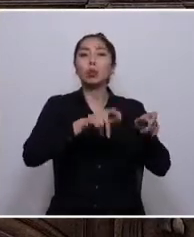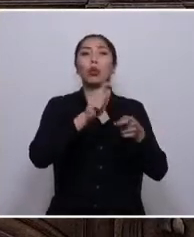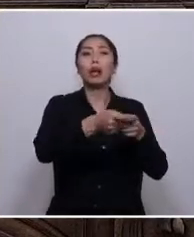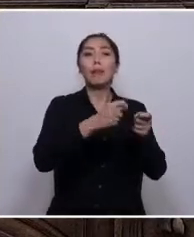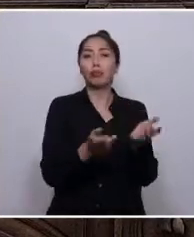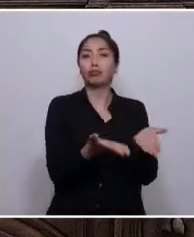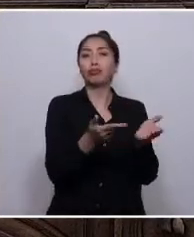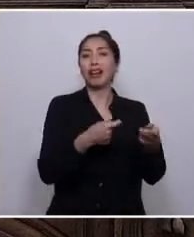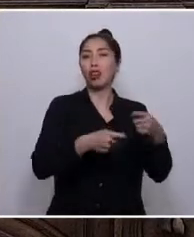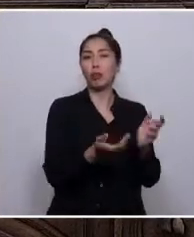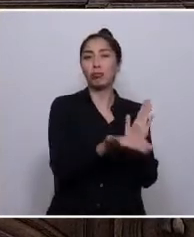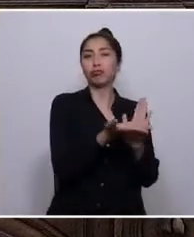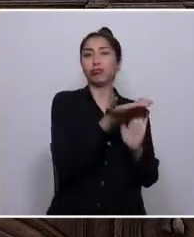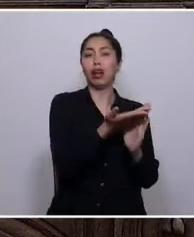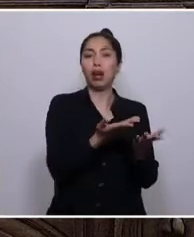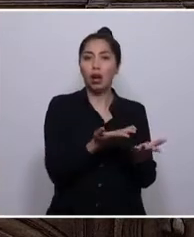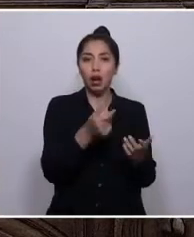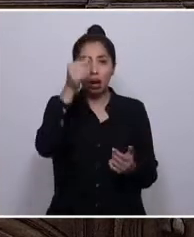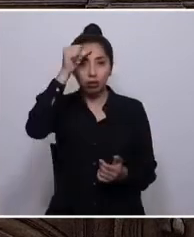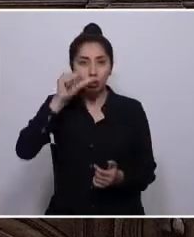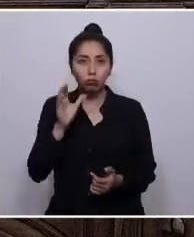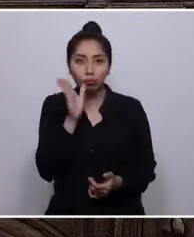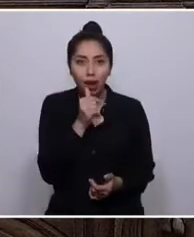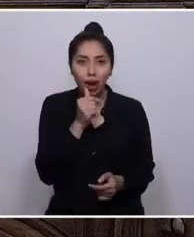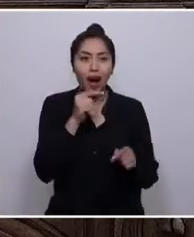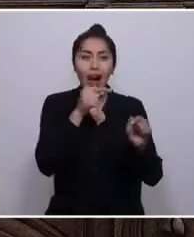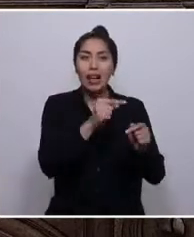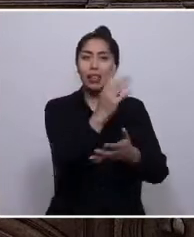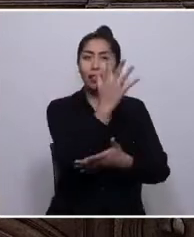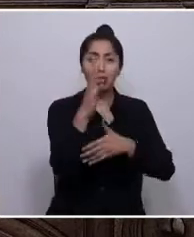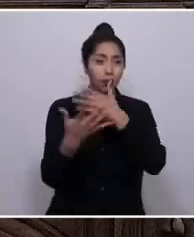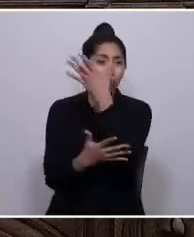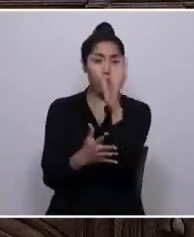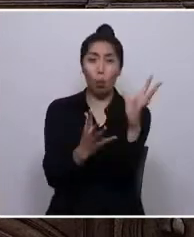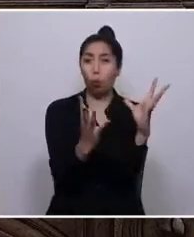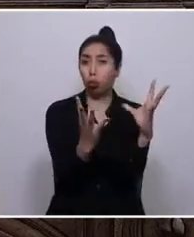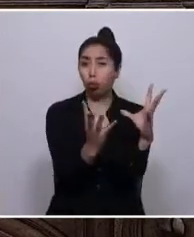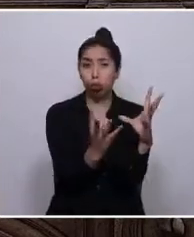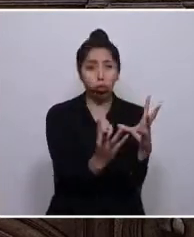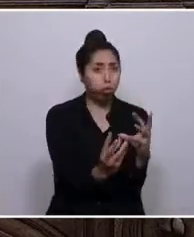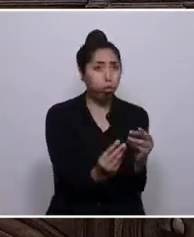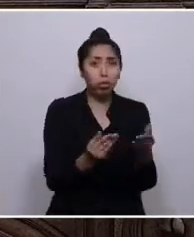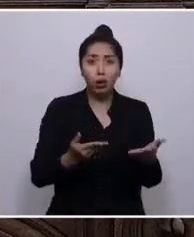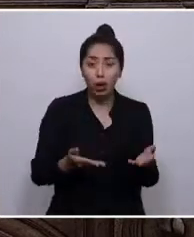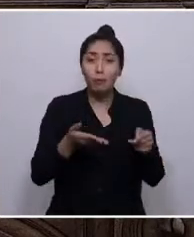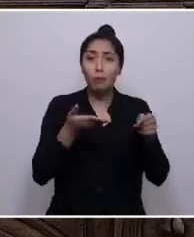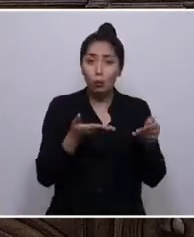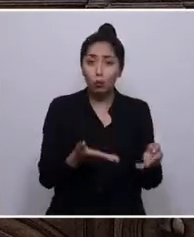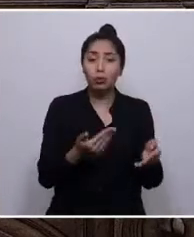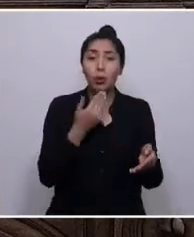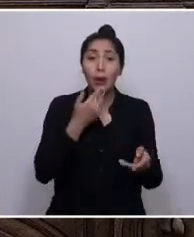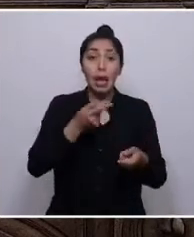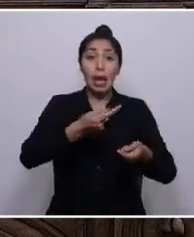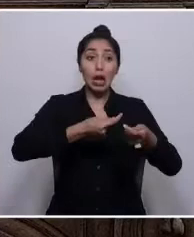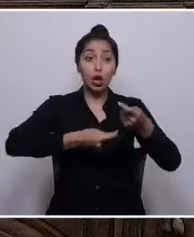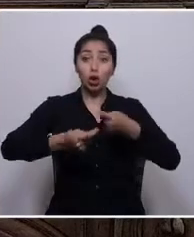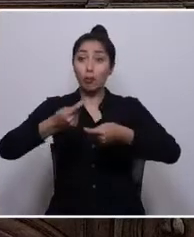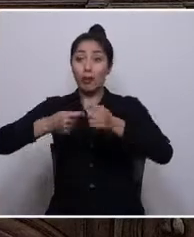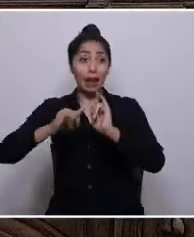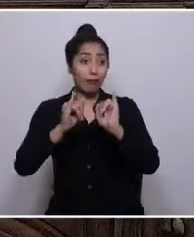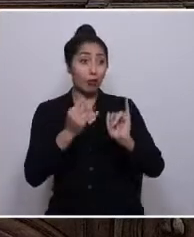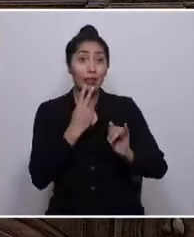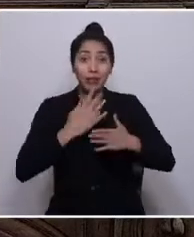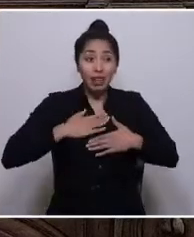Ahí derramaron relaves mineros que destruyeron la biodiversidad de la comunidad y con eso acabaron con la economía y las formas de vida